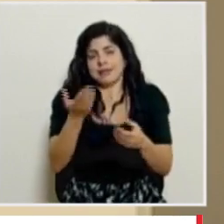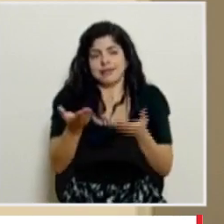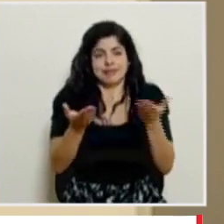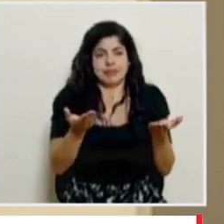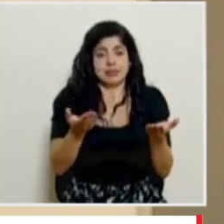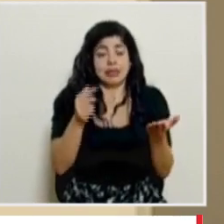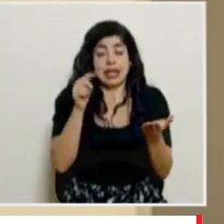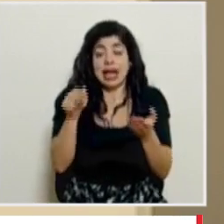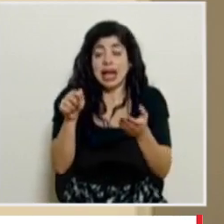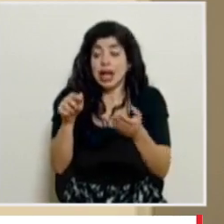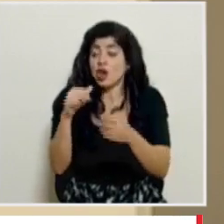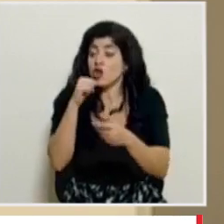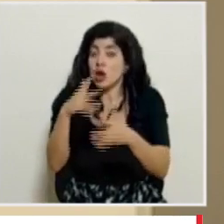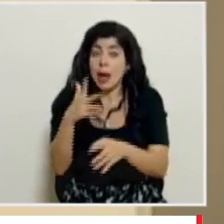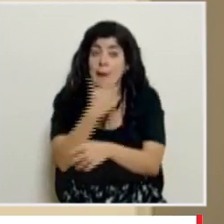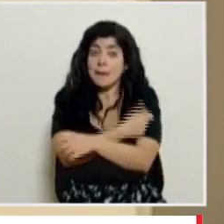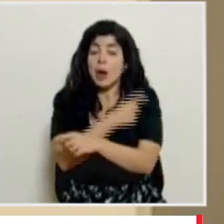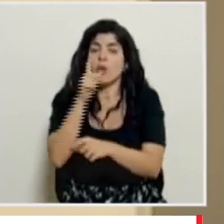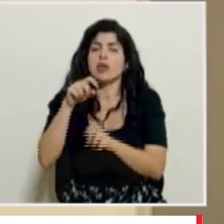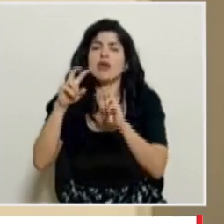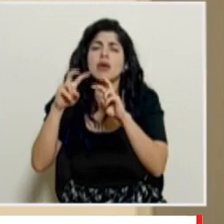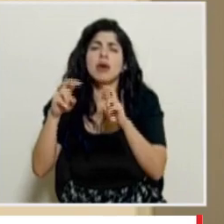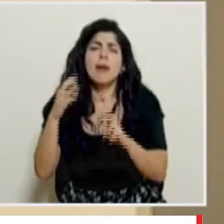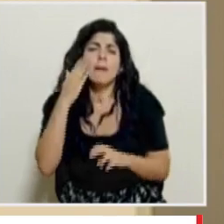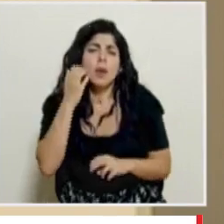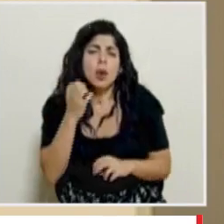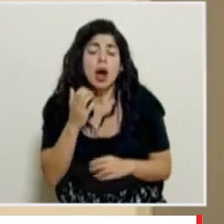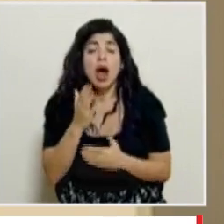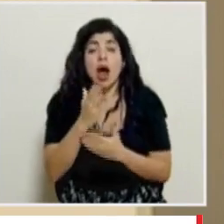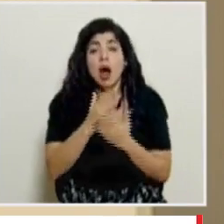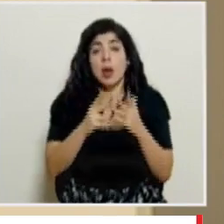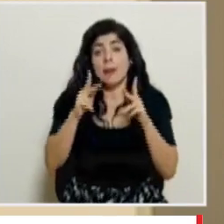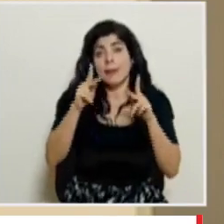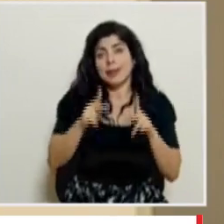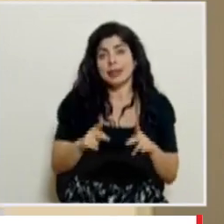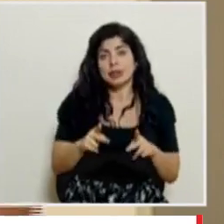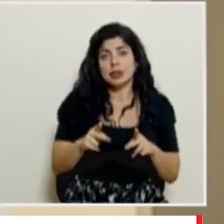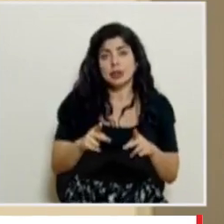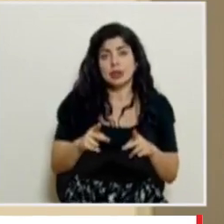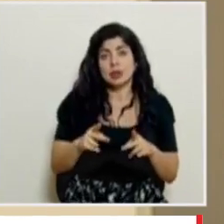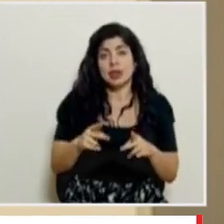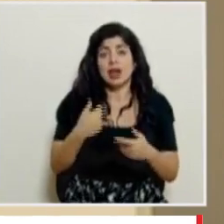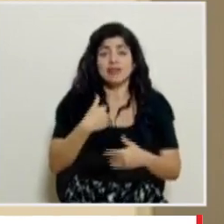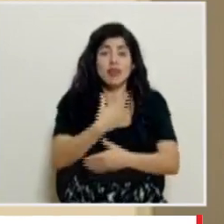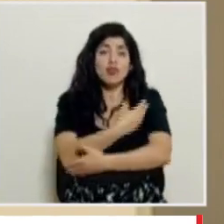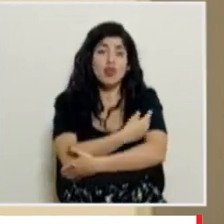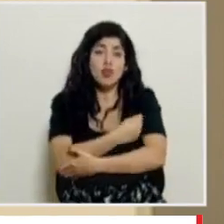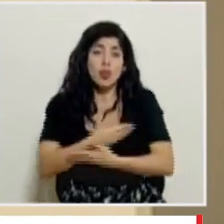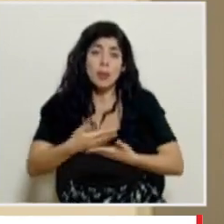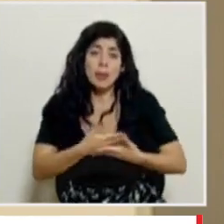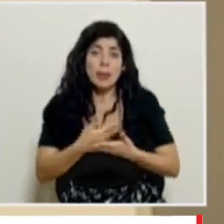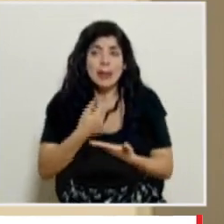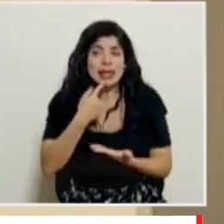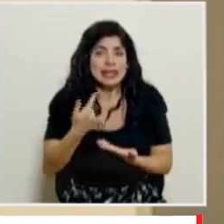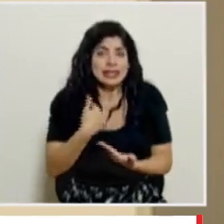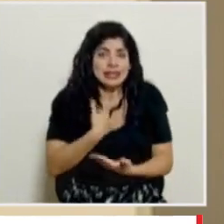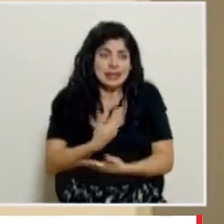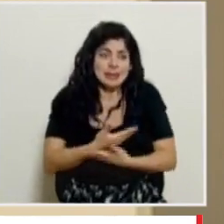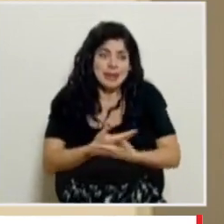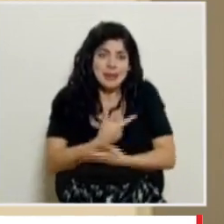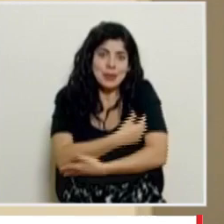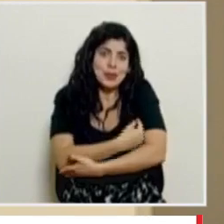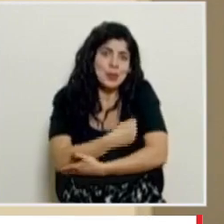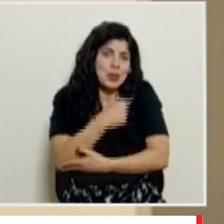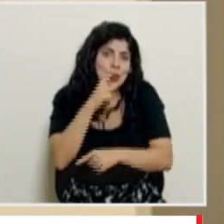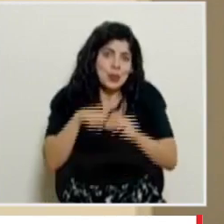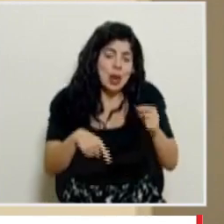casos tiene que analizarse puntualmente el por qué porque hay personas que están en lactancia y dicen que durante la lactancia prefieren